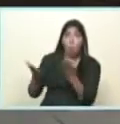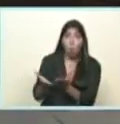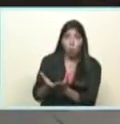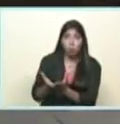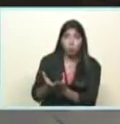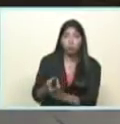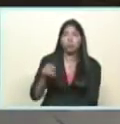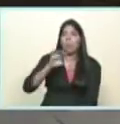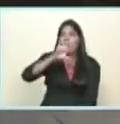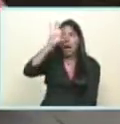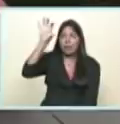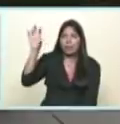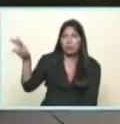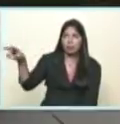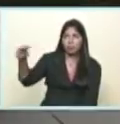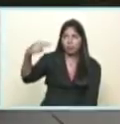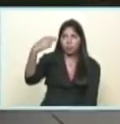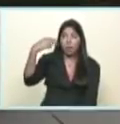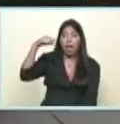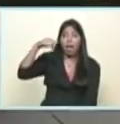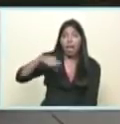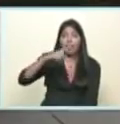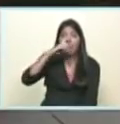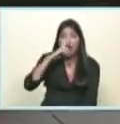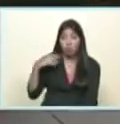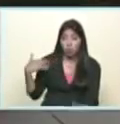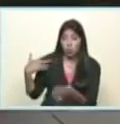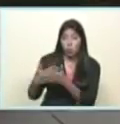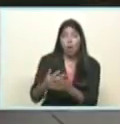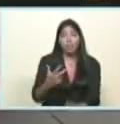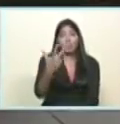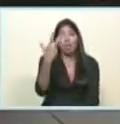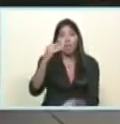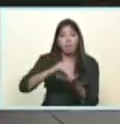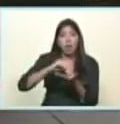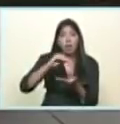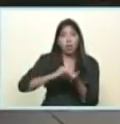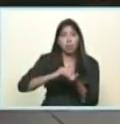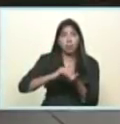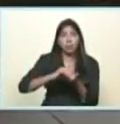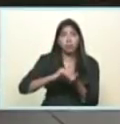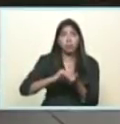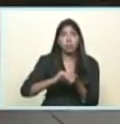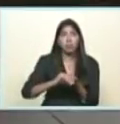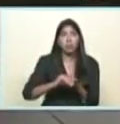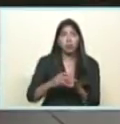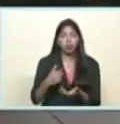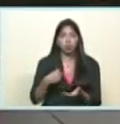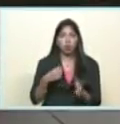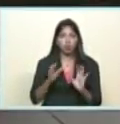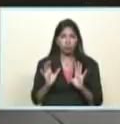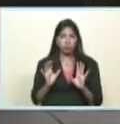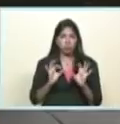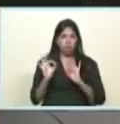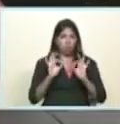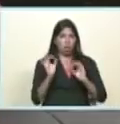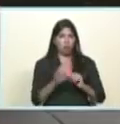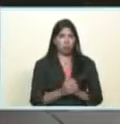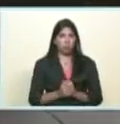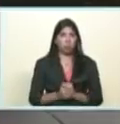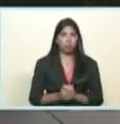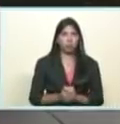en este año y yo podría dramatizar un poquito más a Freddy Bernal que es